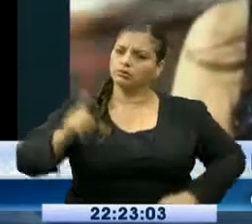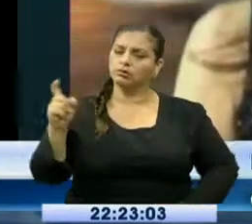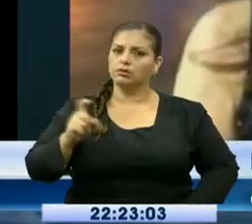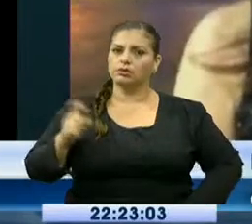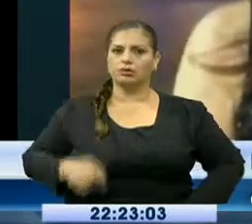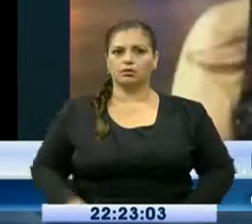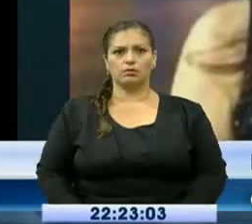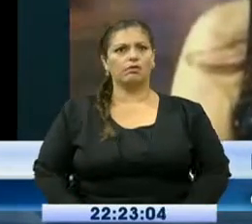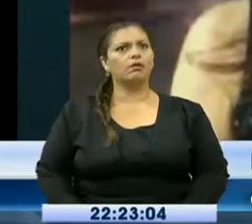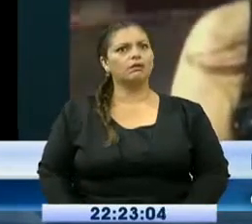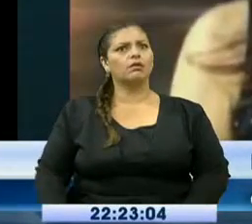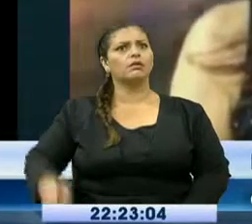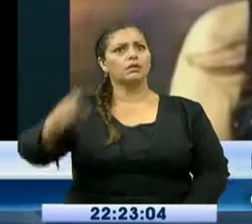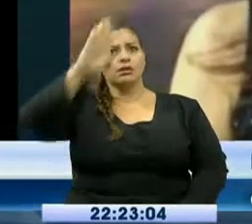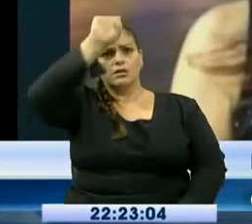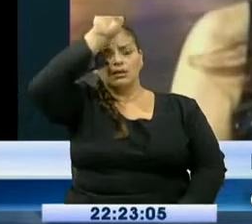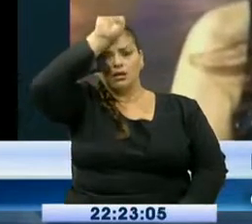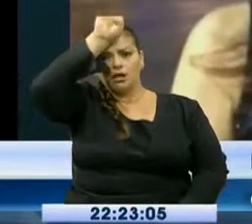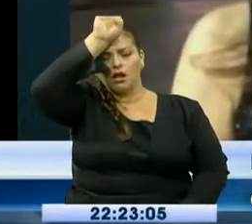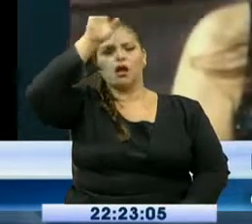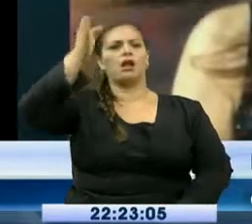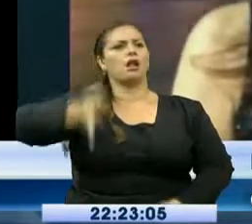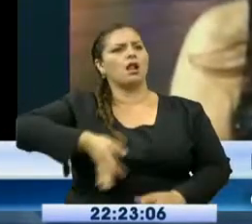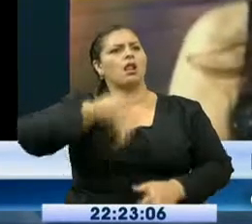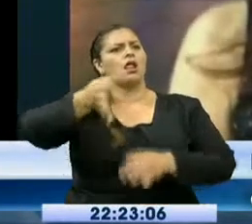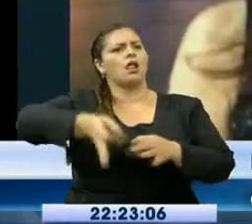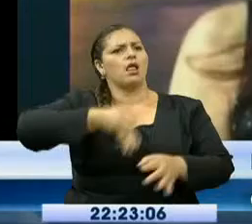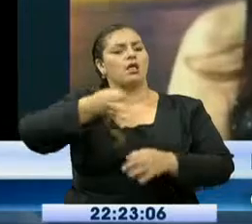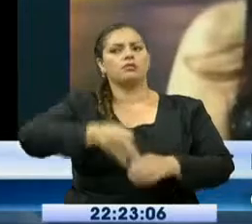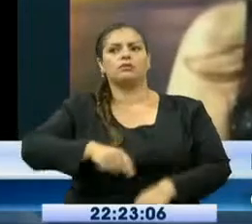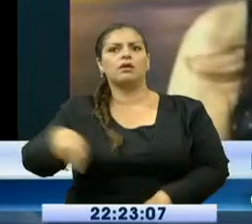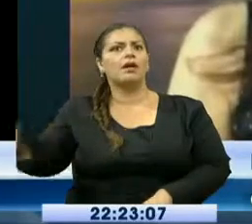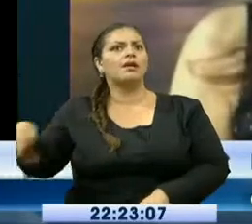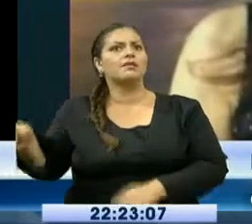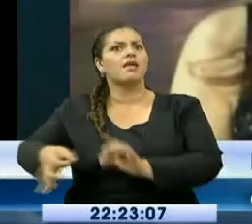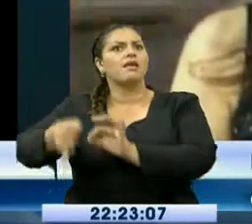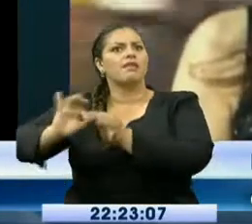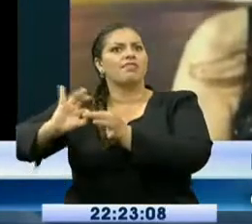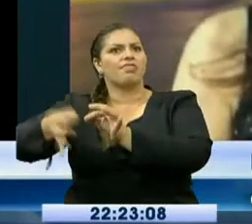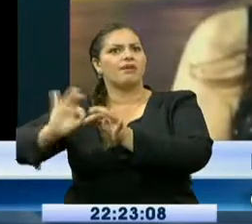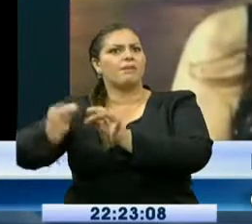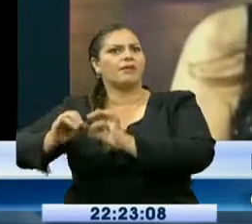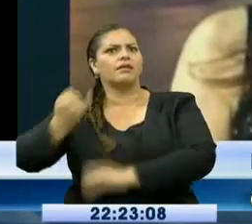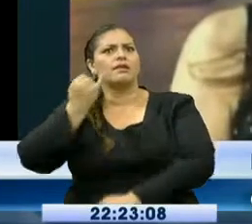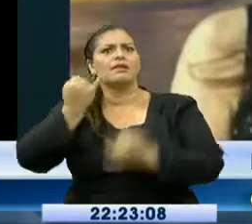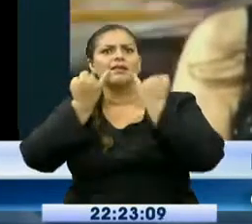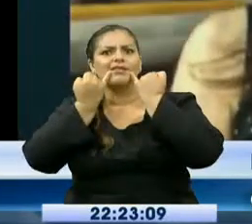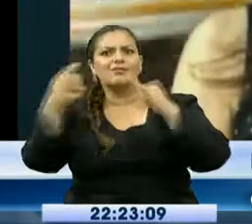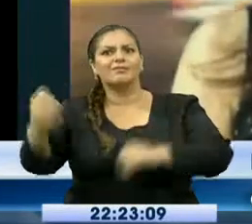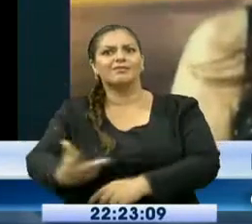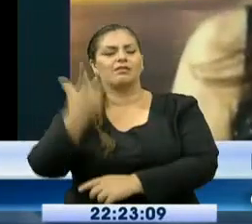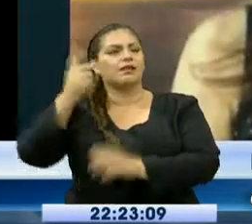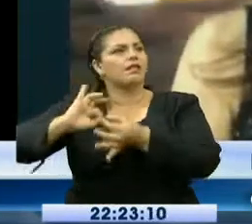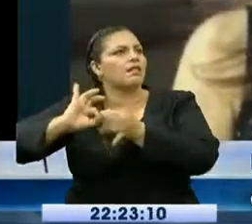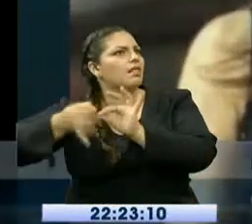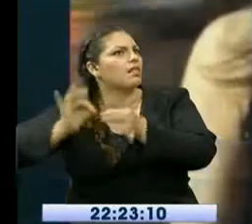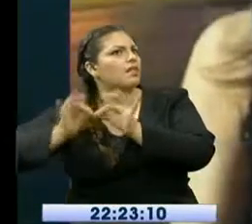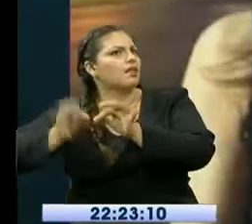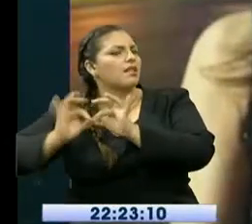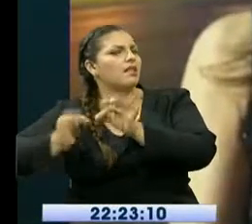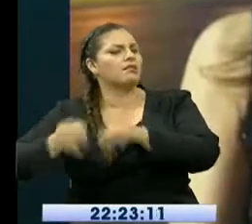idiomas de las lenguas nativas, pero veamos más detalles acerca de lo que sucedió y de estas comunidades indígenas.